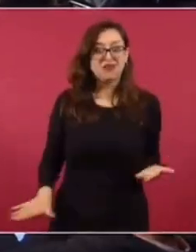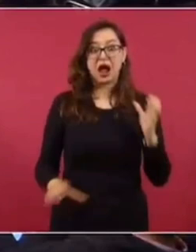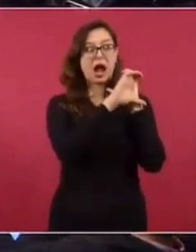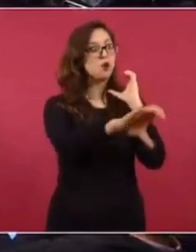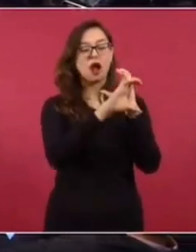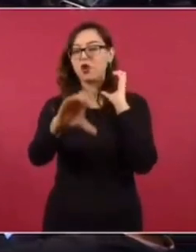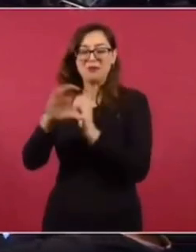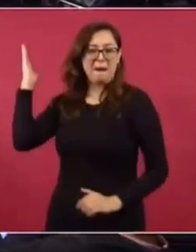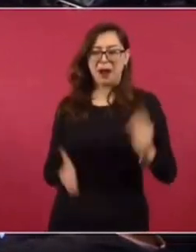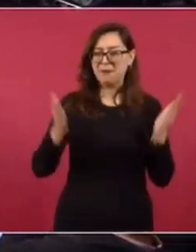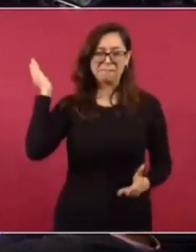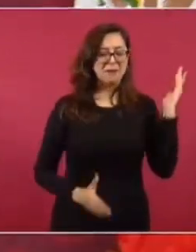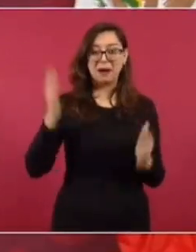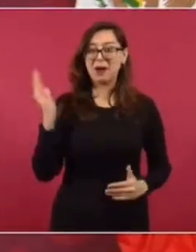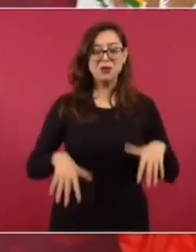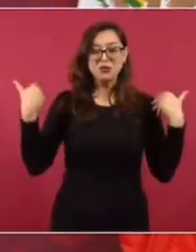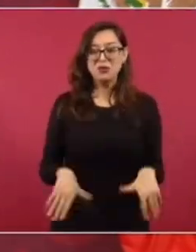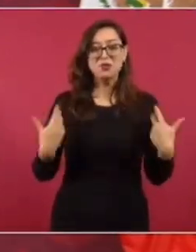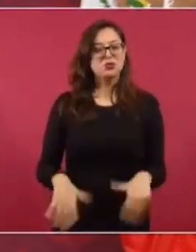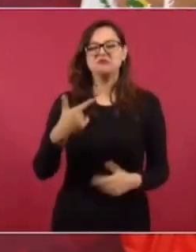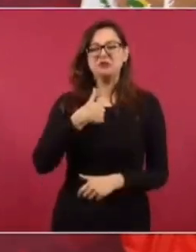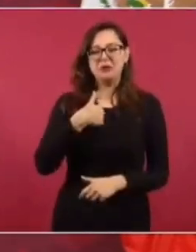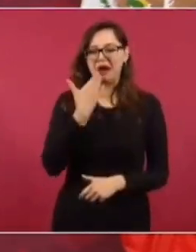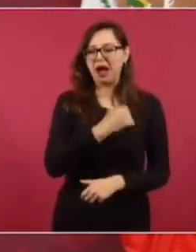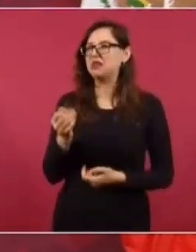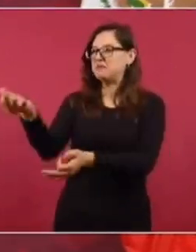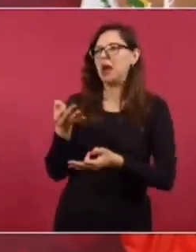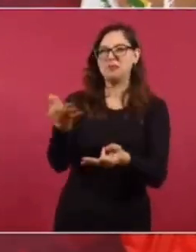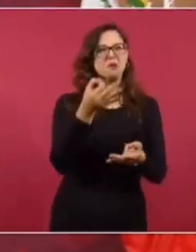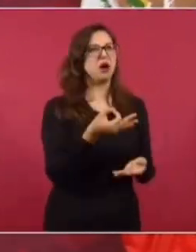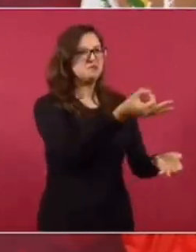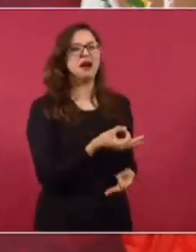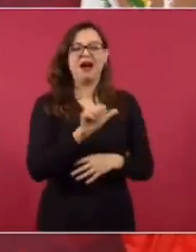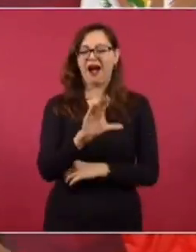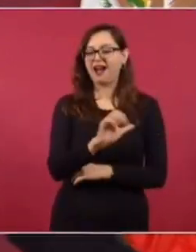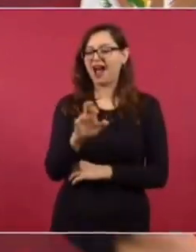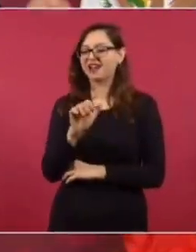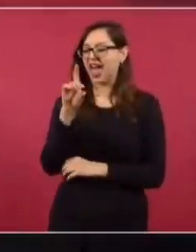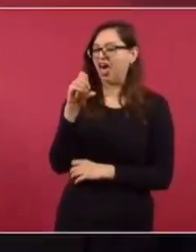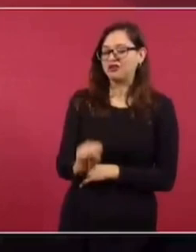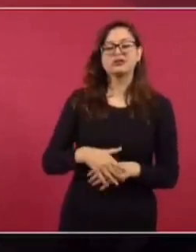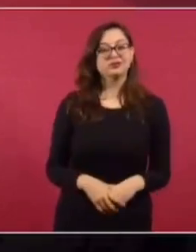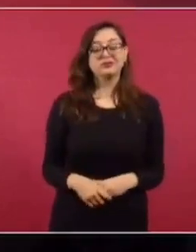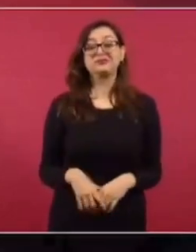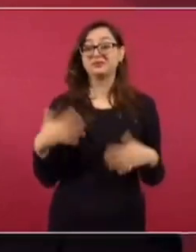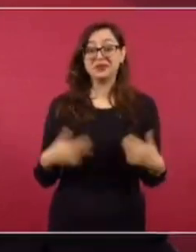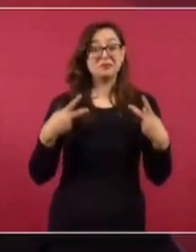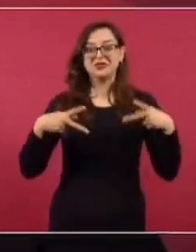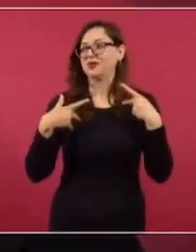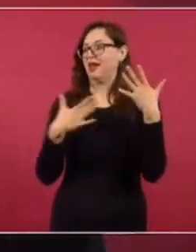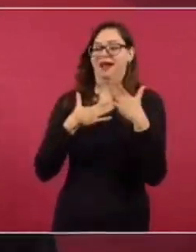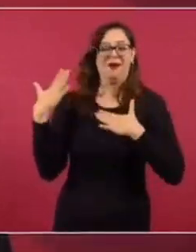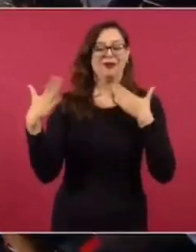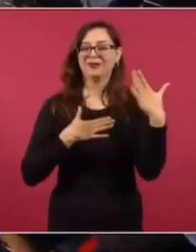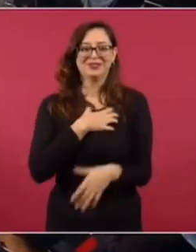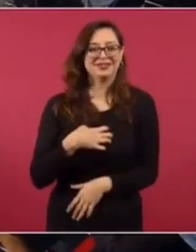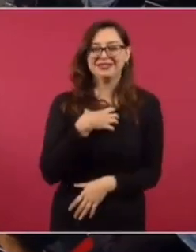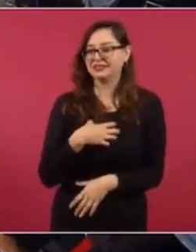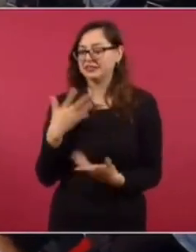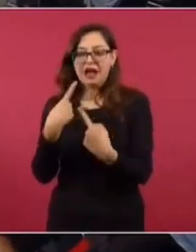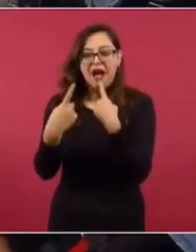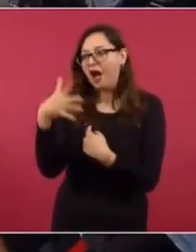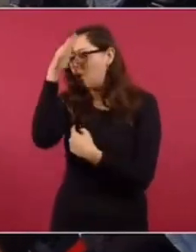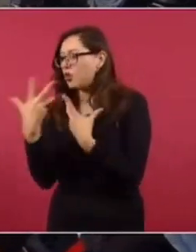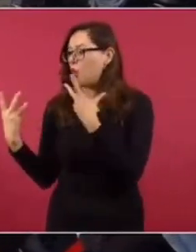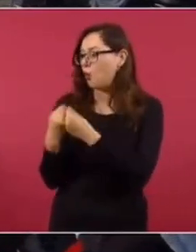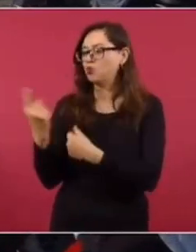Ya no hay camiones, la gente está entusiasmadísima y este, pues que se organicen y vean cómo se vienen juntos.